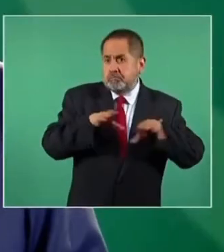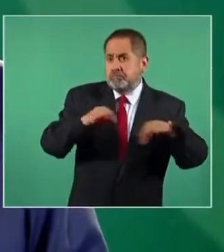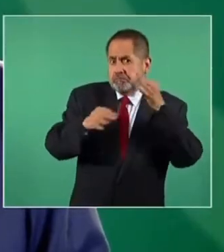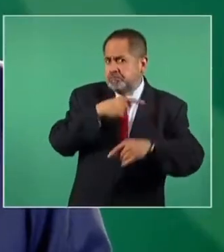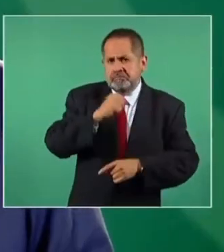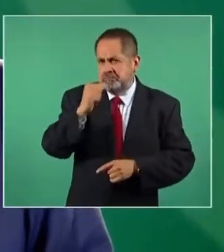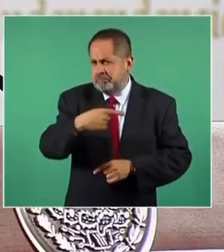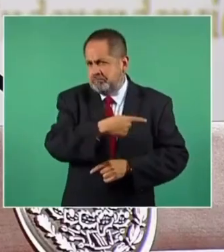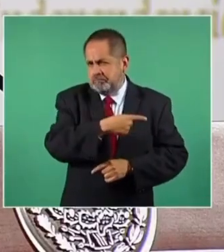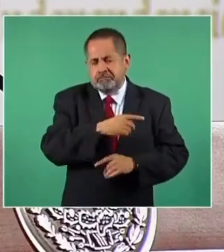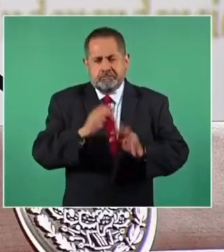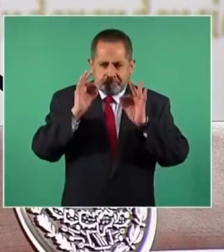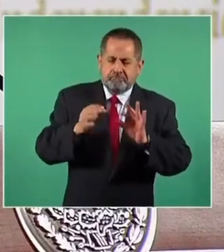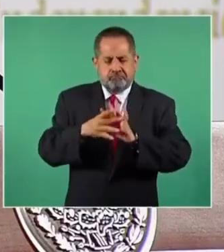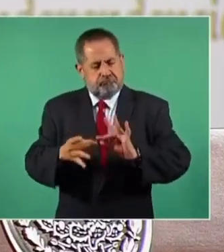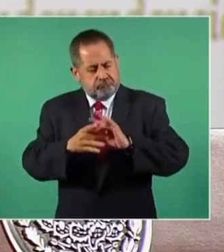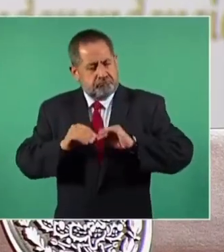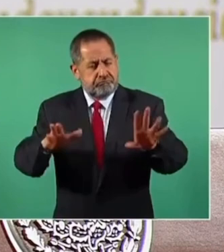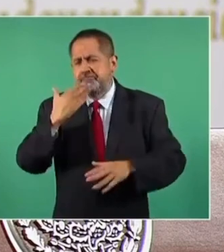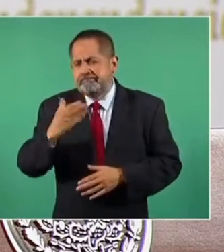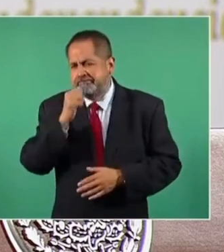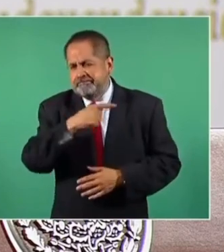adecuadamente,